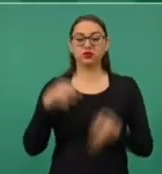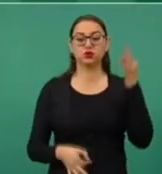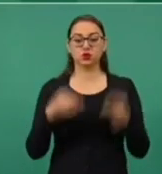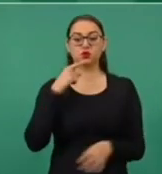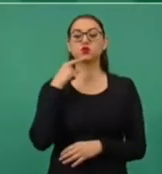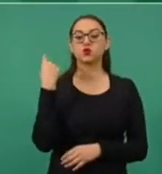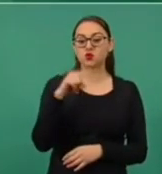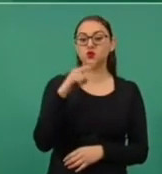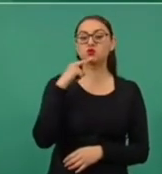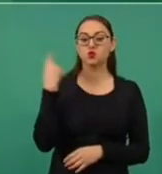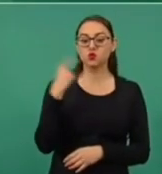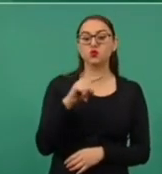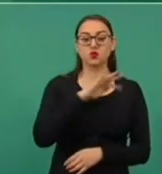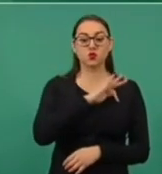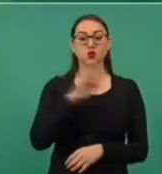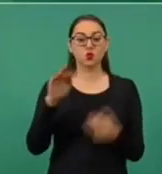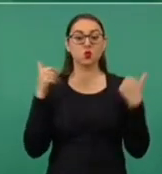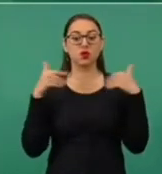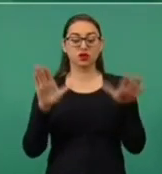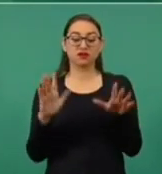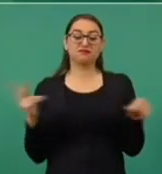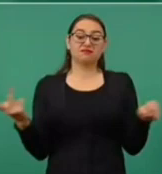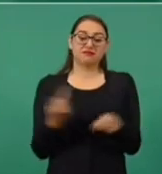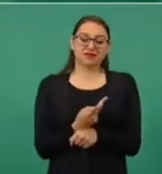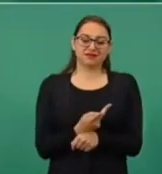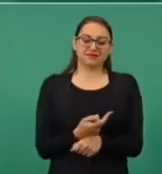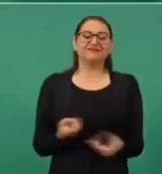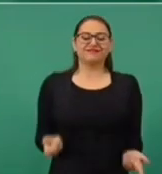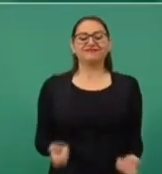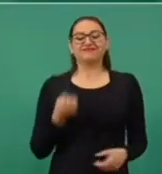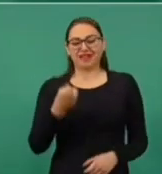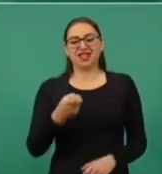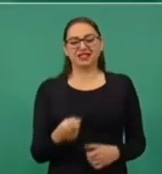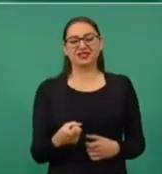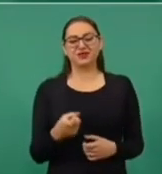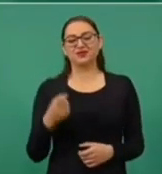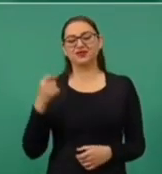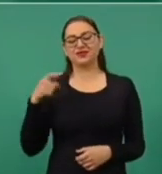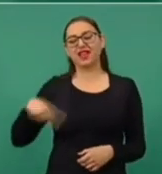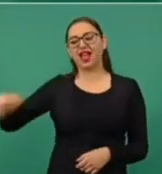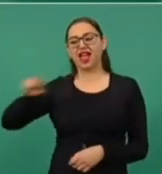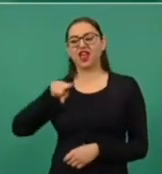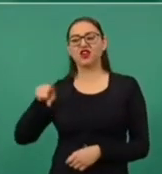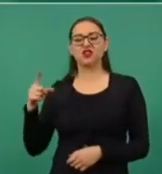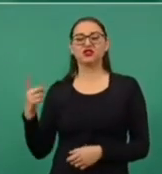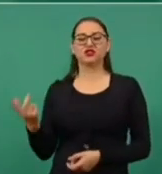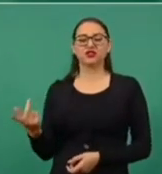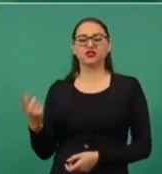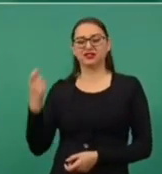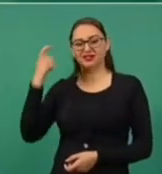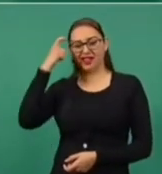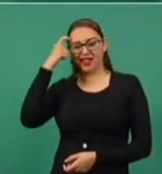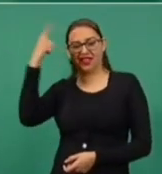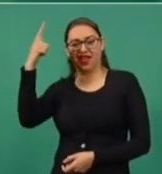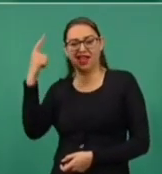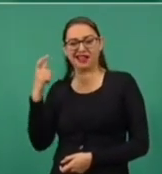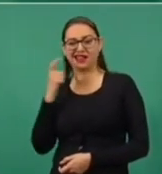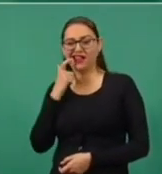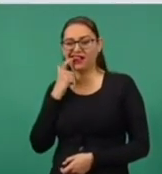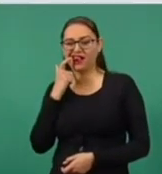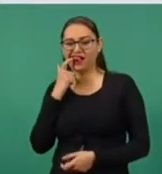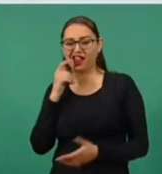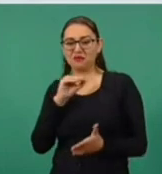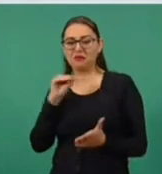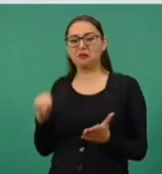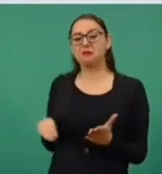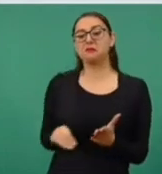porque precisamente eso es lo que se pretende, inducir un litigio estratégico por parte de la industria tabacalera para que